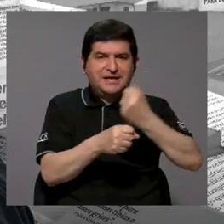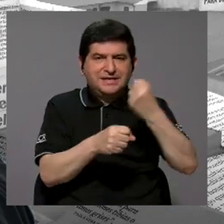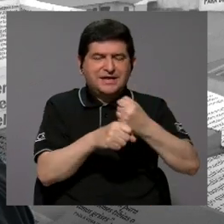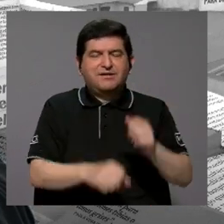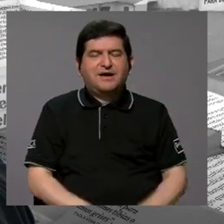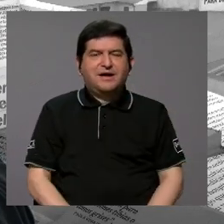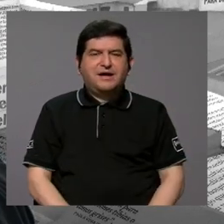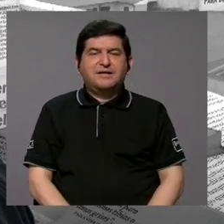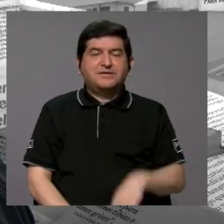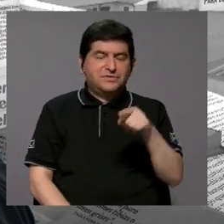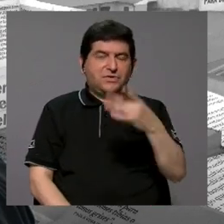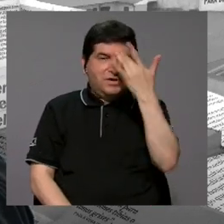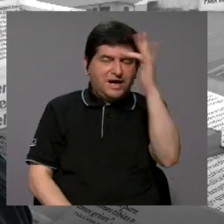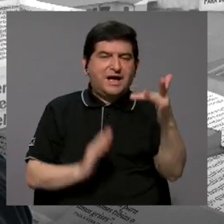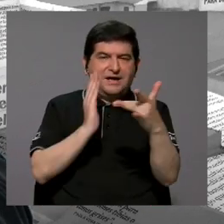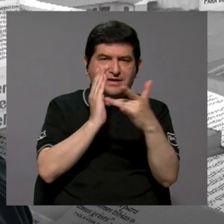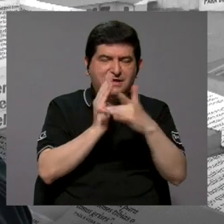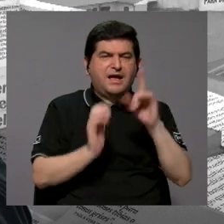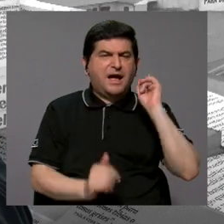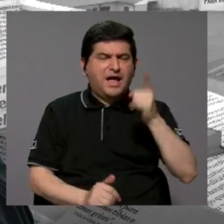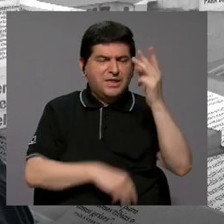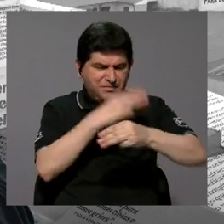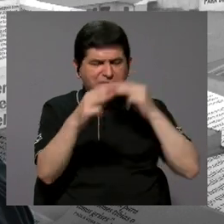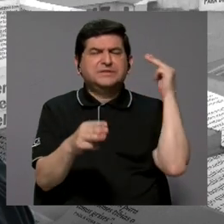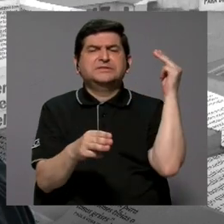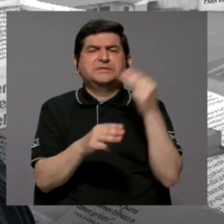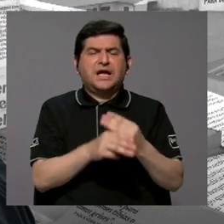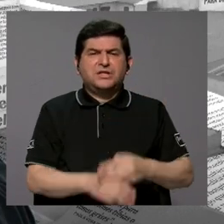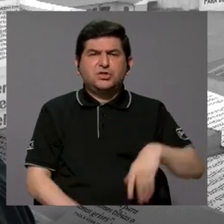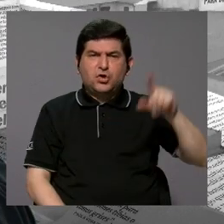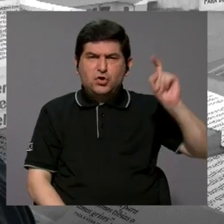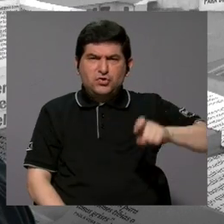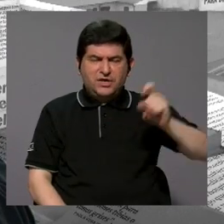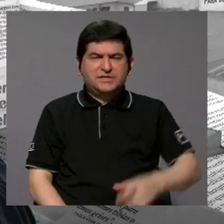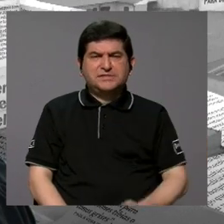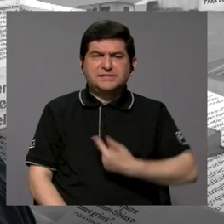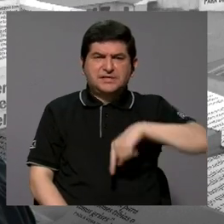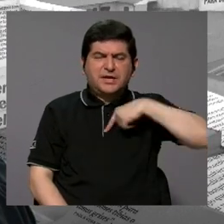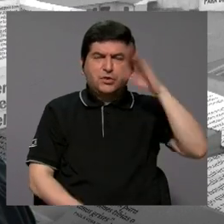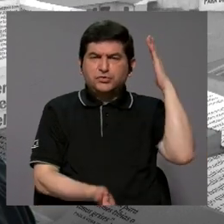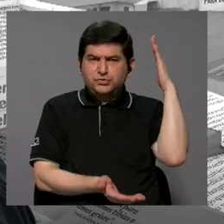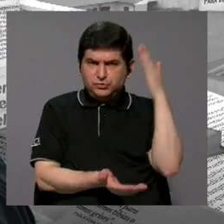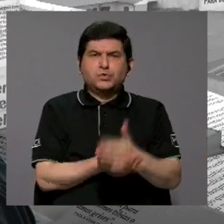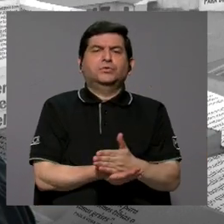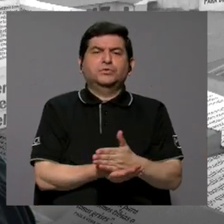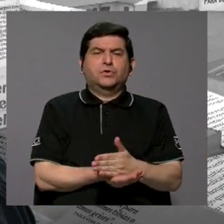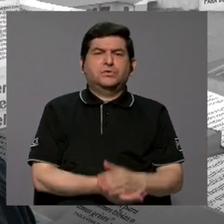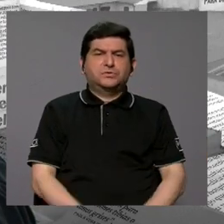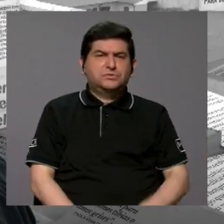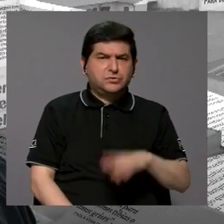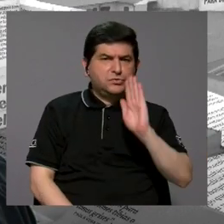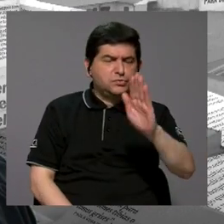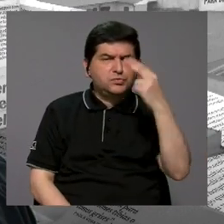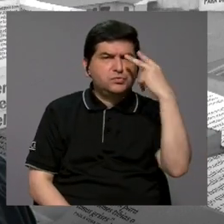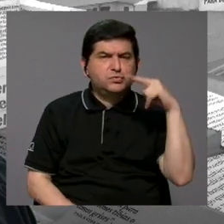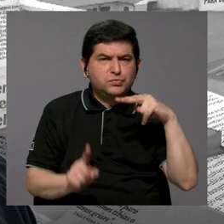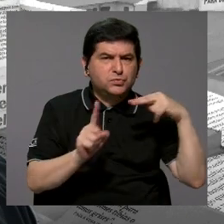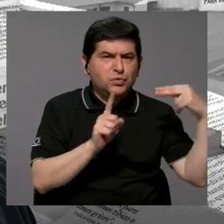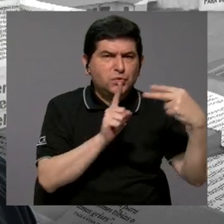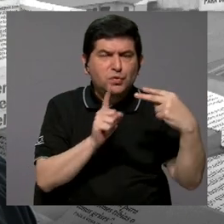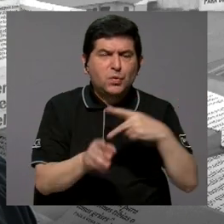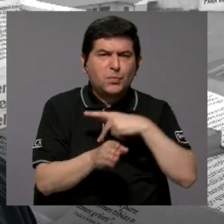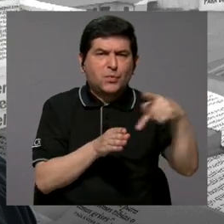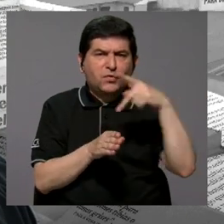trabajando la inteligencia artificial, advierte al mundo que deberíamos tomarnos una pausa. Usted desde su punto de